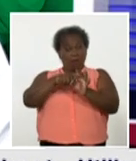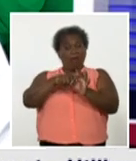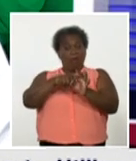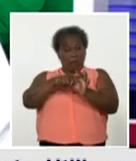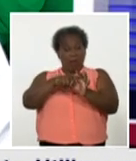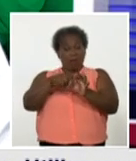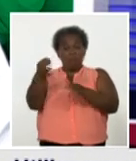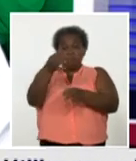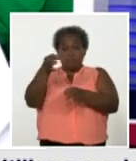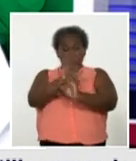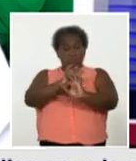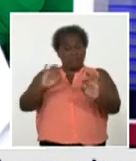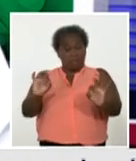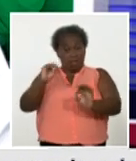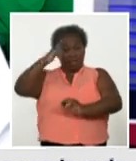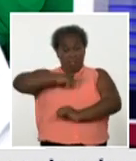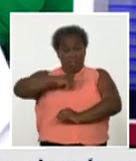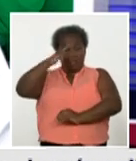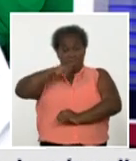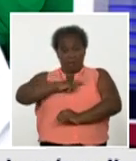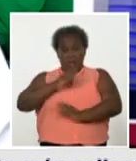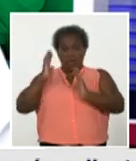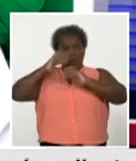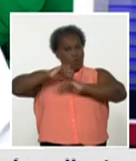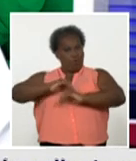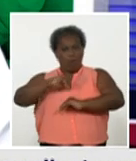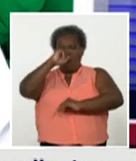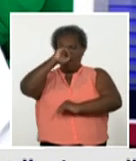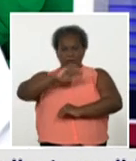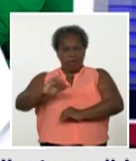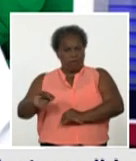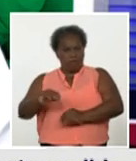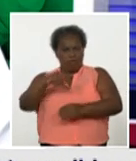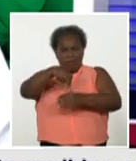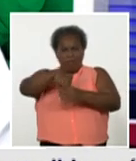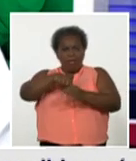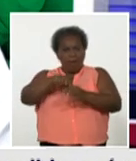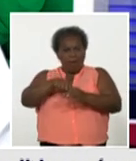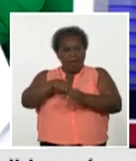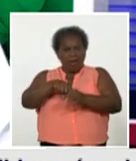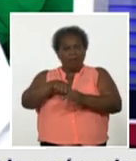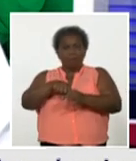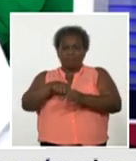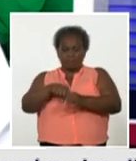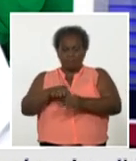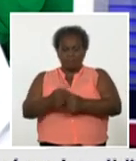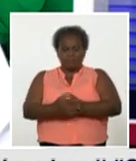el mes de abril no confirma casos en edades pediátricas.